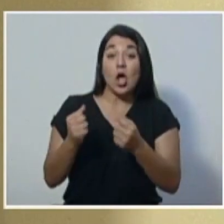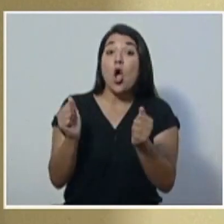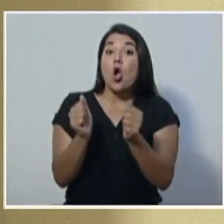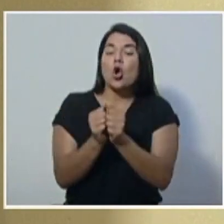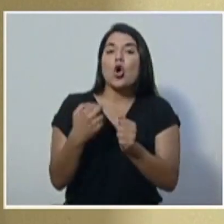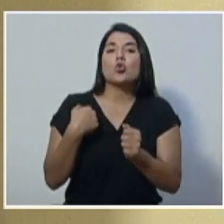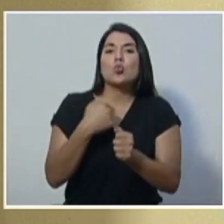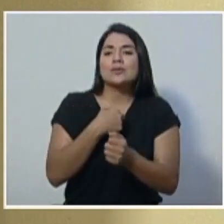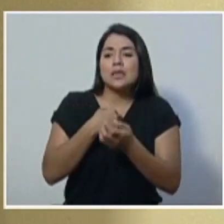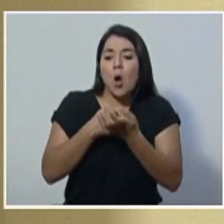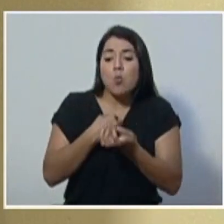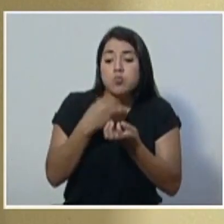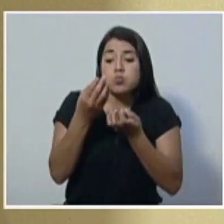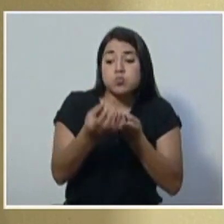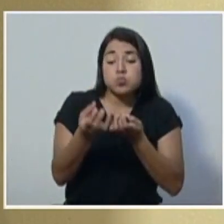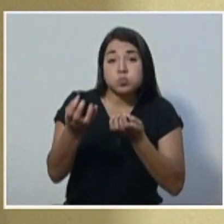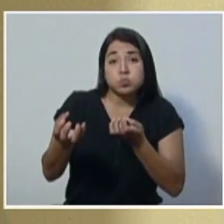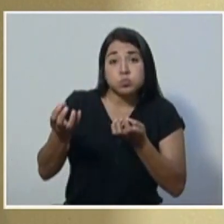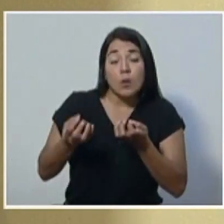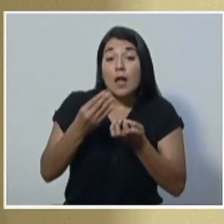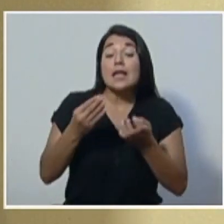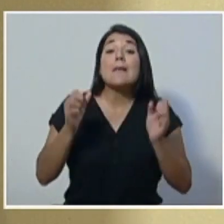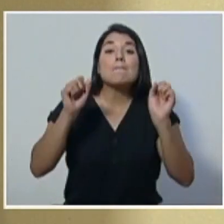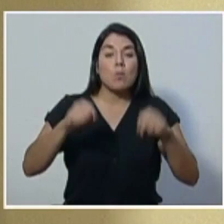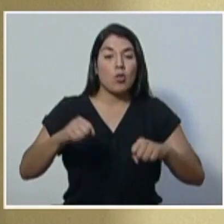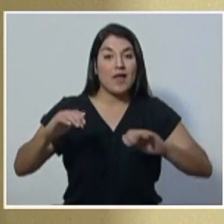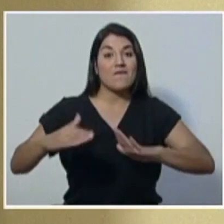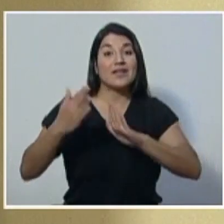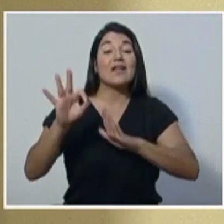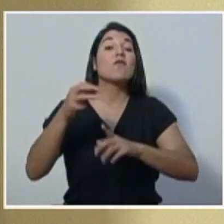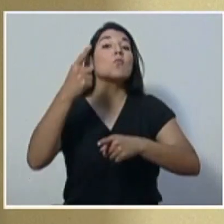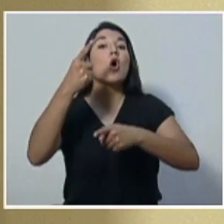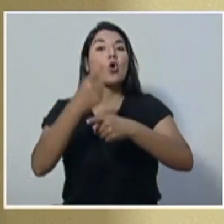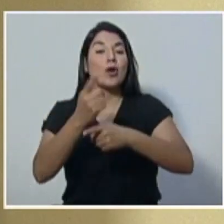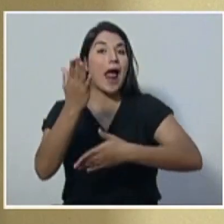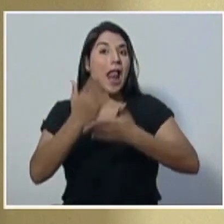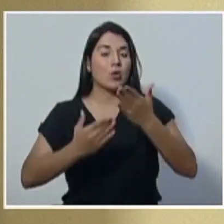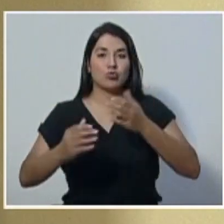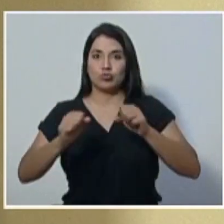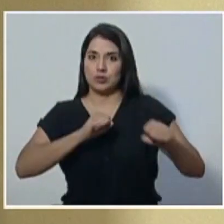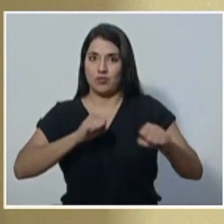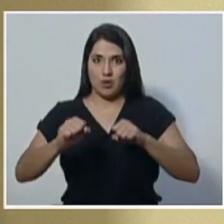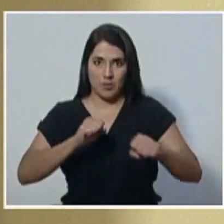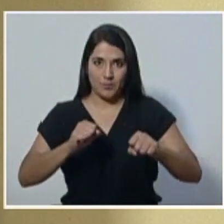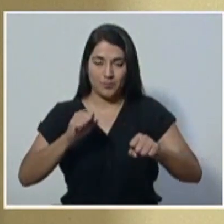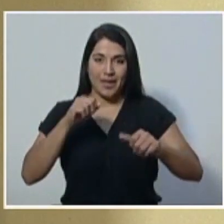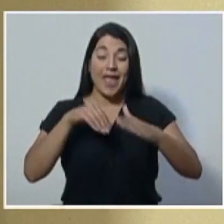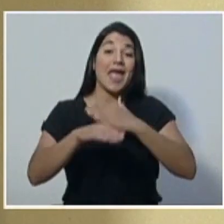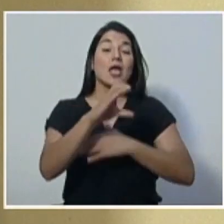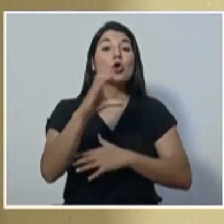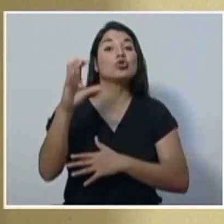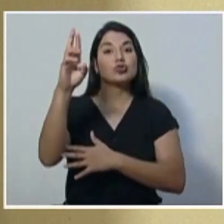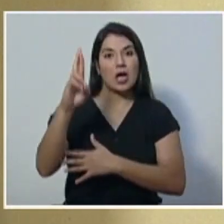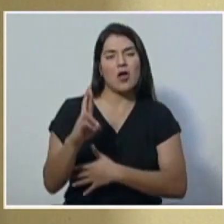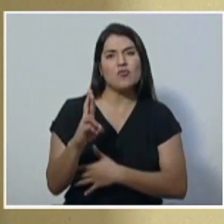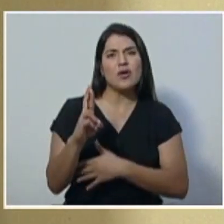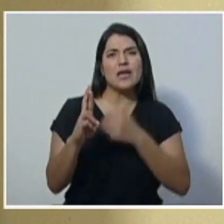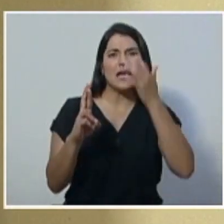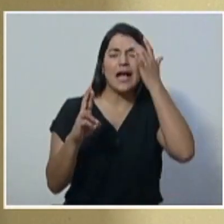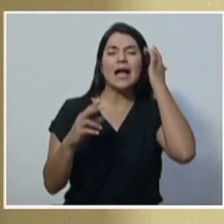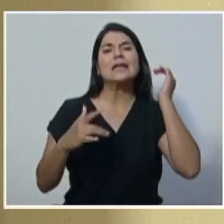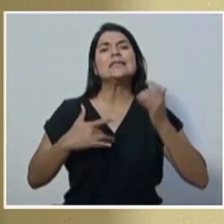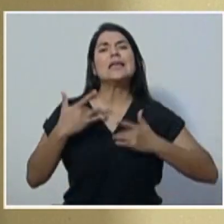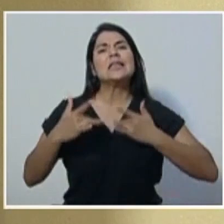social y poder enfrentar adecuadamente una situación de terremoto. En nuestro país se perciben